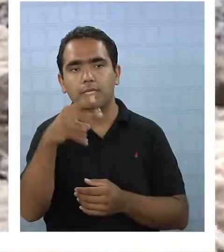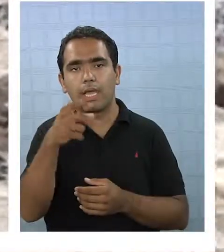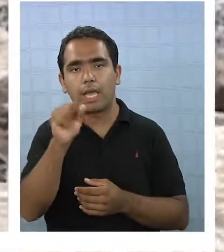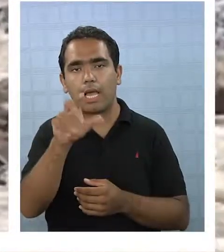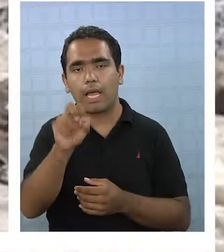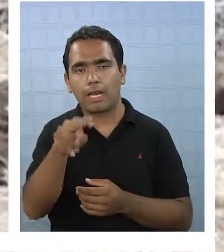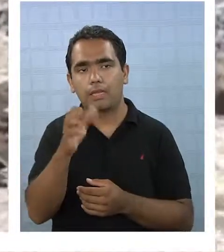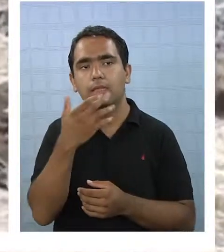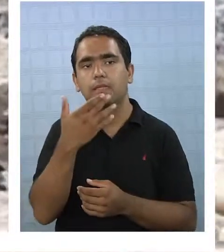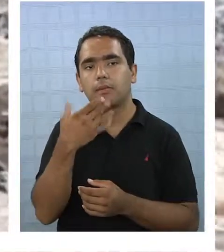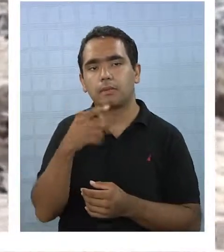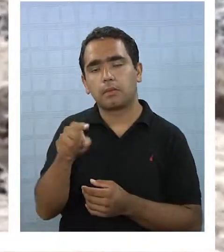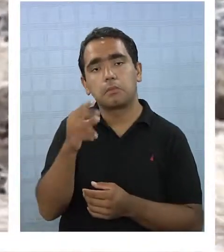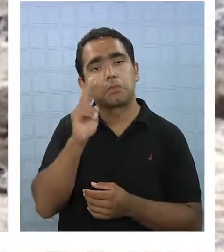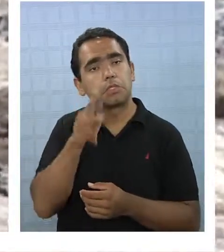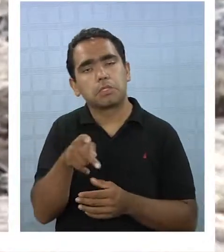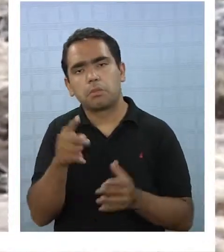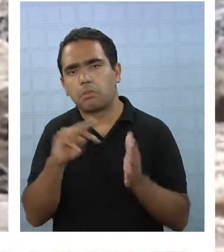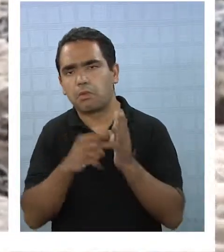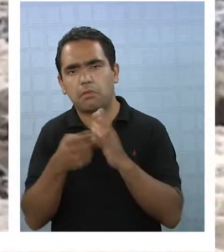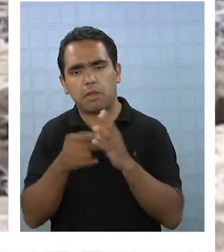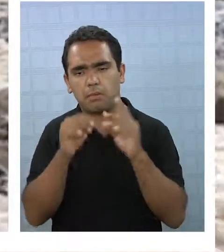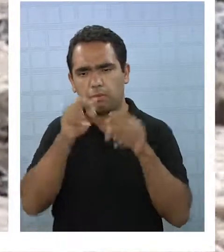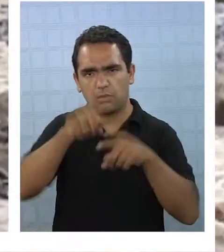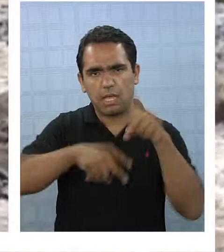caminos ni derrumbres producto de las bajas de agua.